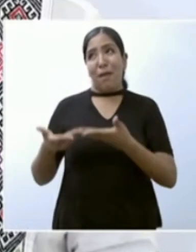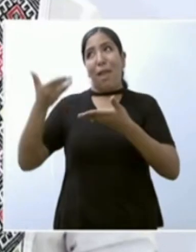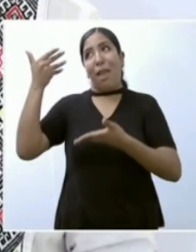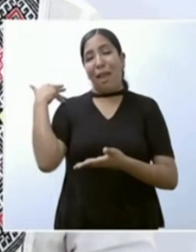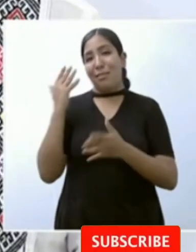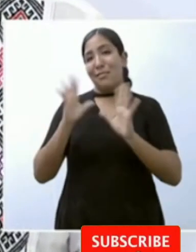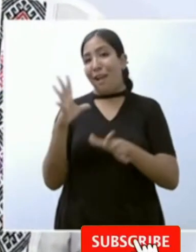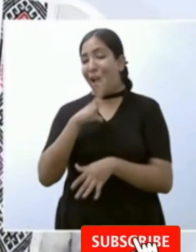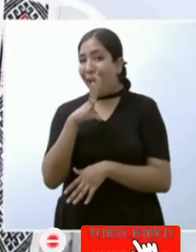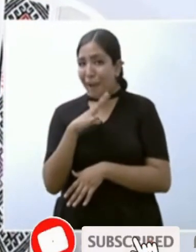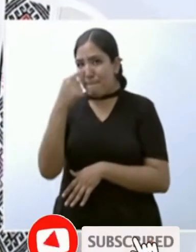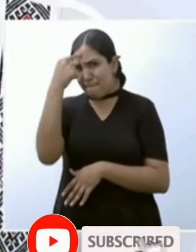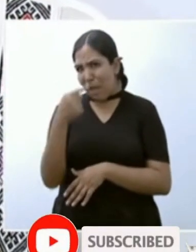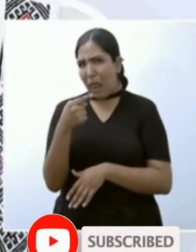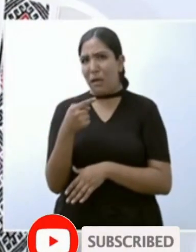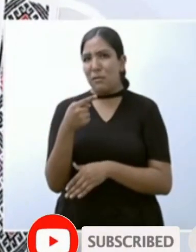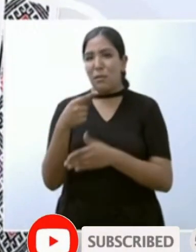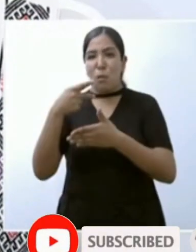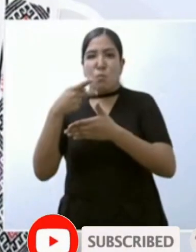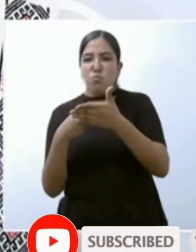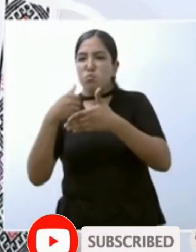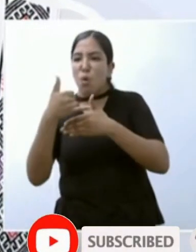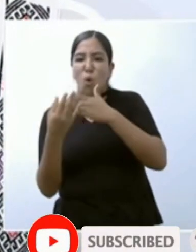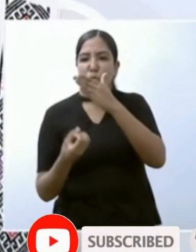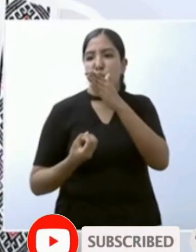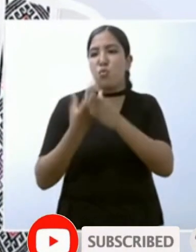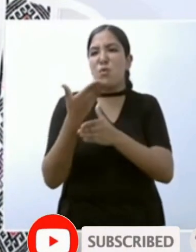impedir que se hagan las cosas